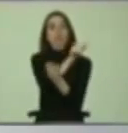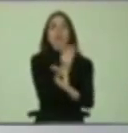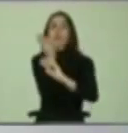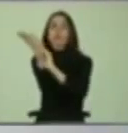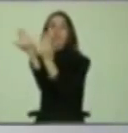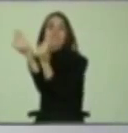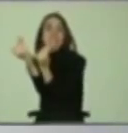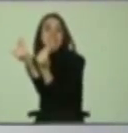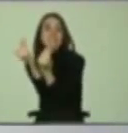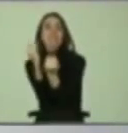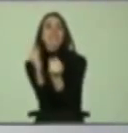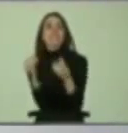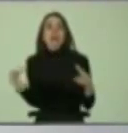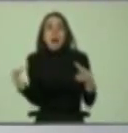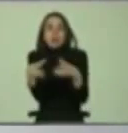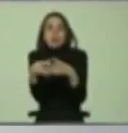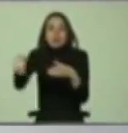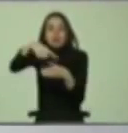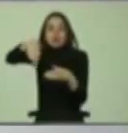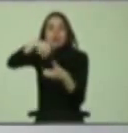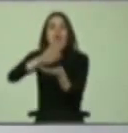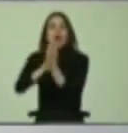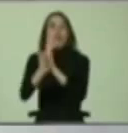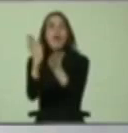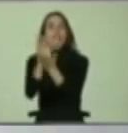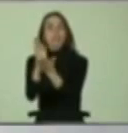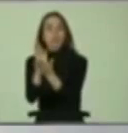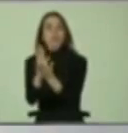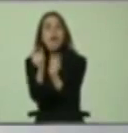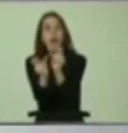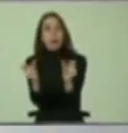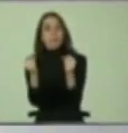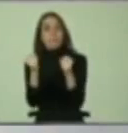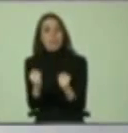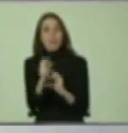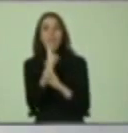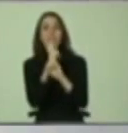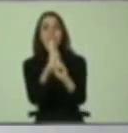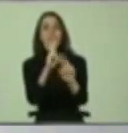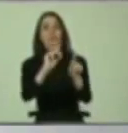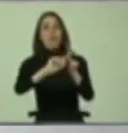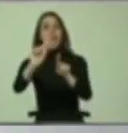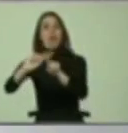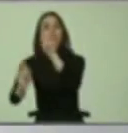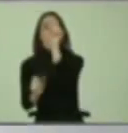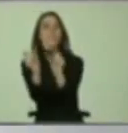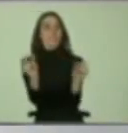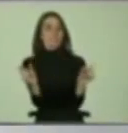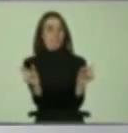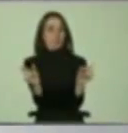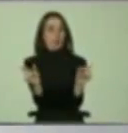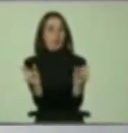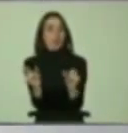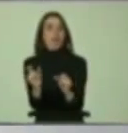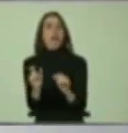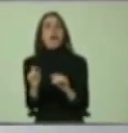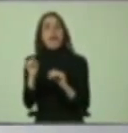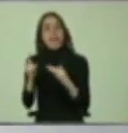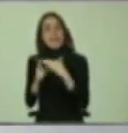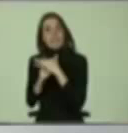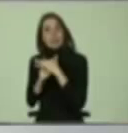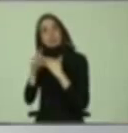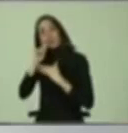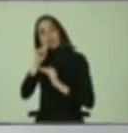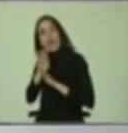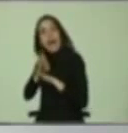requieran y al conjunto de la escuela para ayudar a que cada vez sean más capaces de dar respuesta a la diversidad. Por tanto, el apoyo desde la inclusión